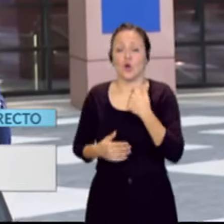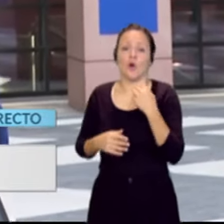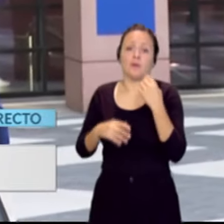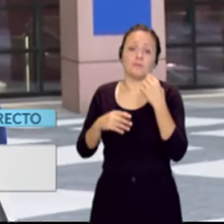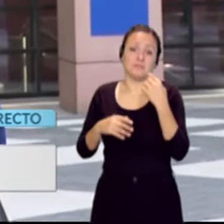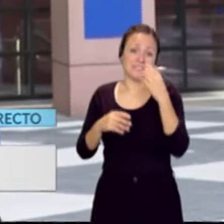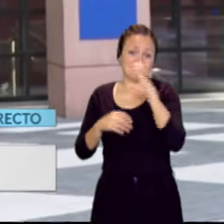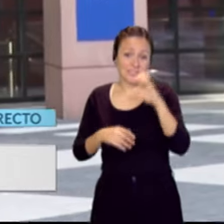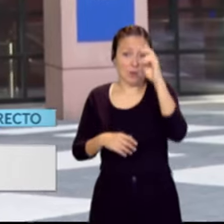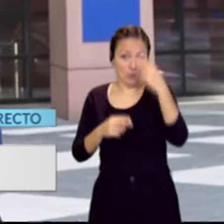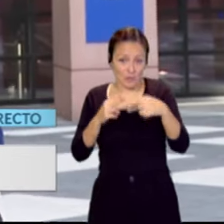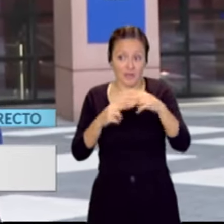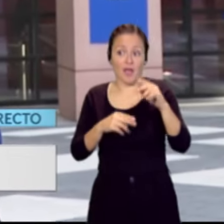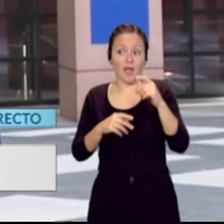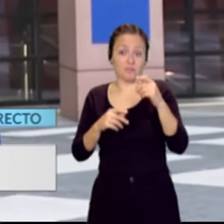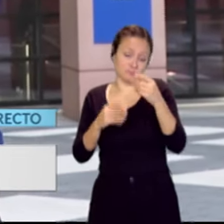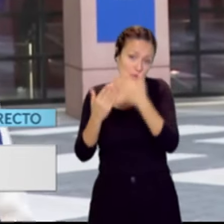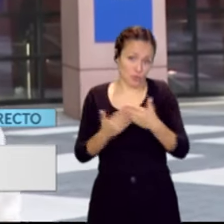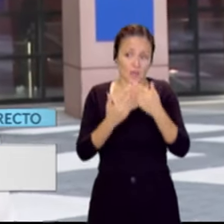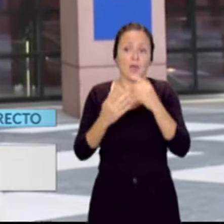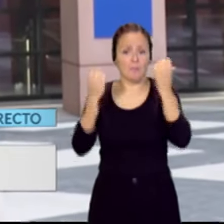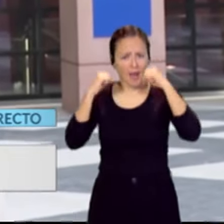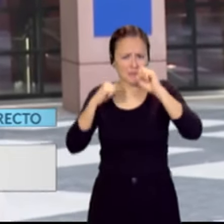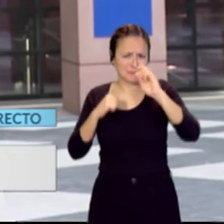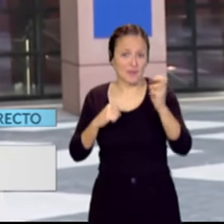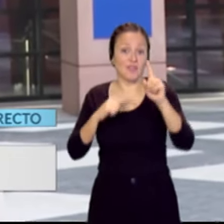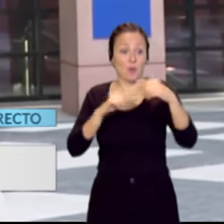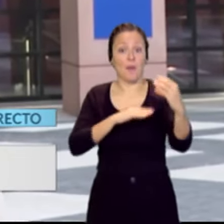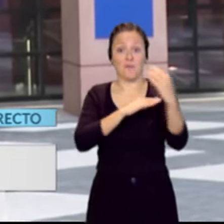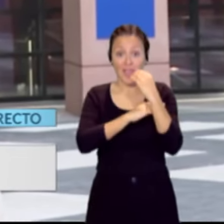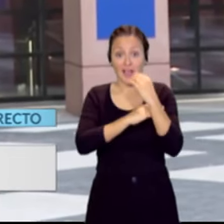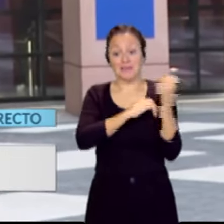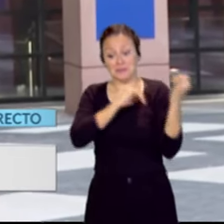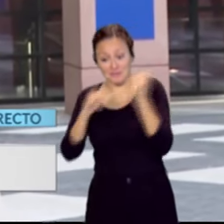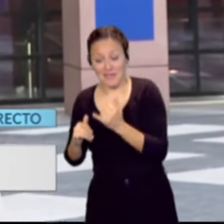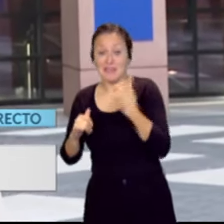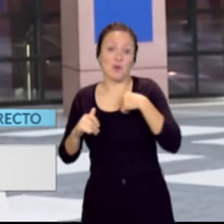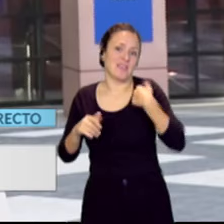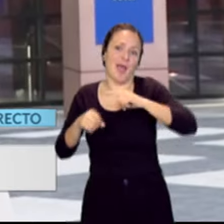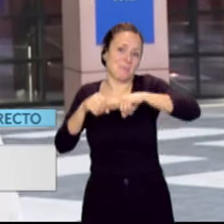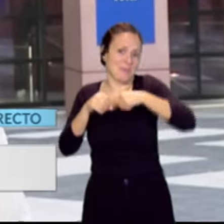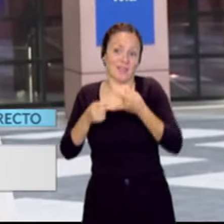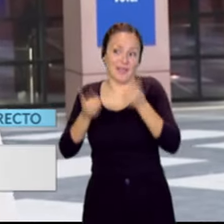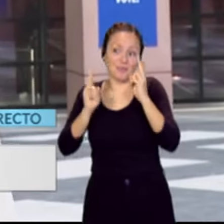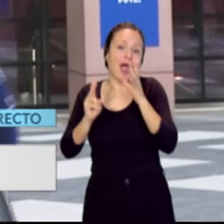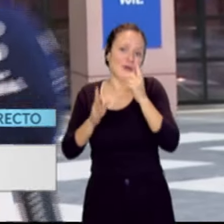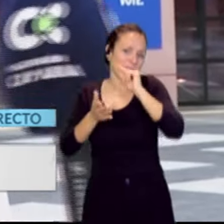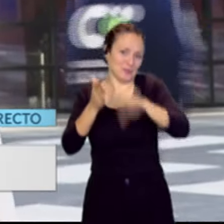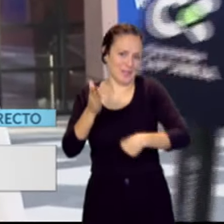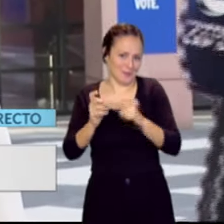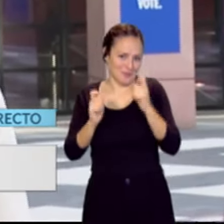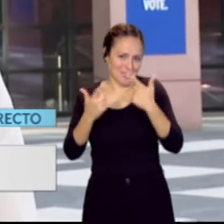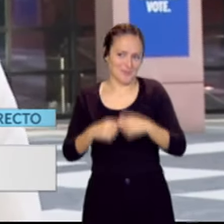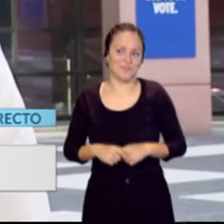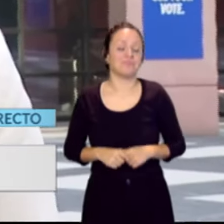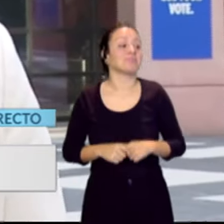hice diversas prácticas y tuve la oportunidad de venir mediante una beca. Y ya luego tuve suerte, se quedó una vacante libre y ya me quedé en el Parlamento Europeo contratada hasta ahora. Y